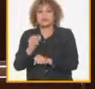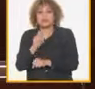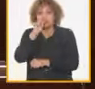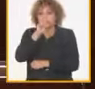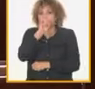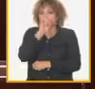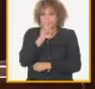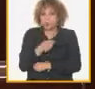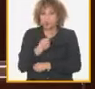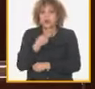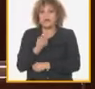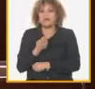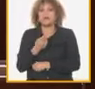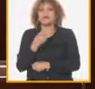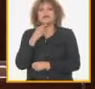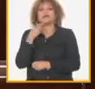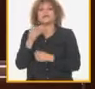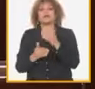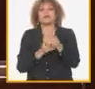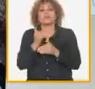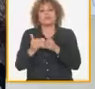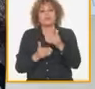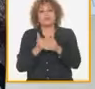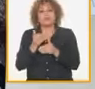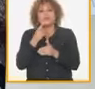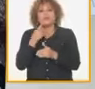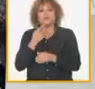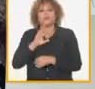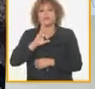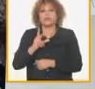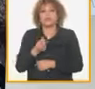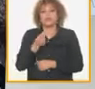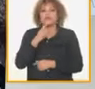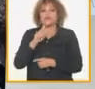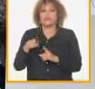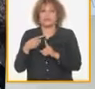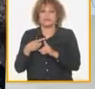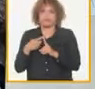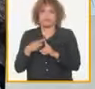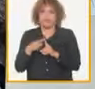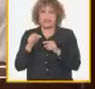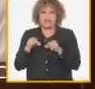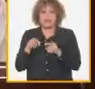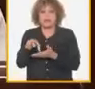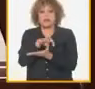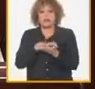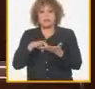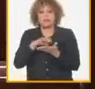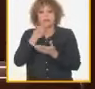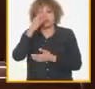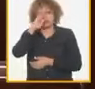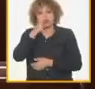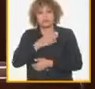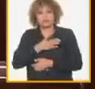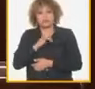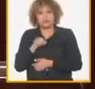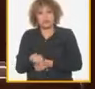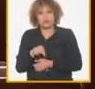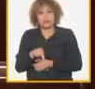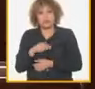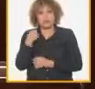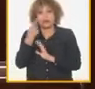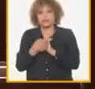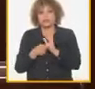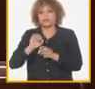investigación y procesamiento de delitos económicos y de corrupción en las actuales circunstancias del país caracterizadas por el